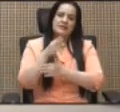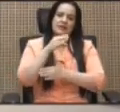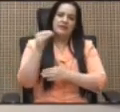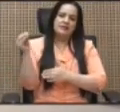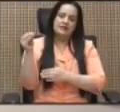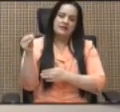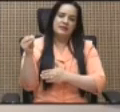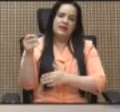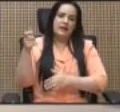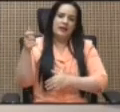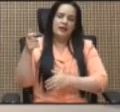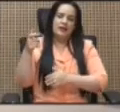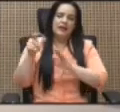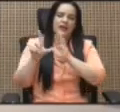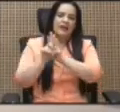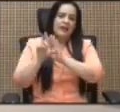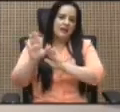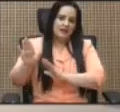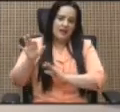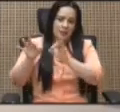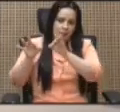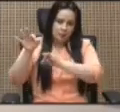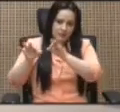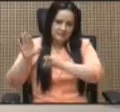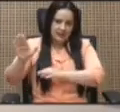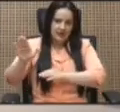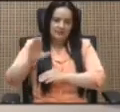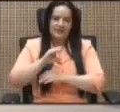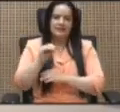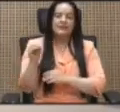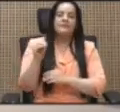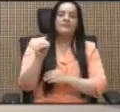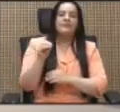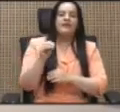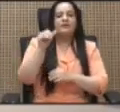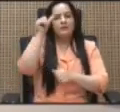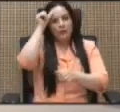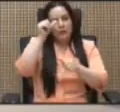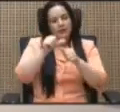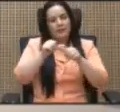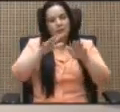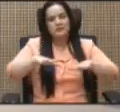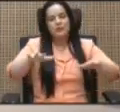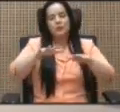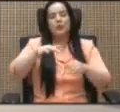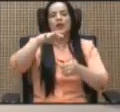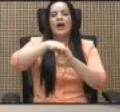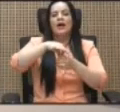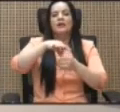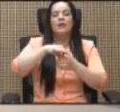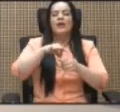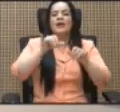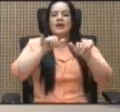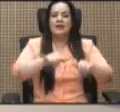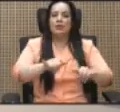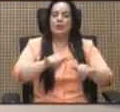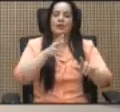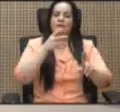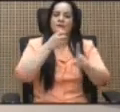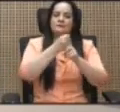Recordemos que el sector agro, más que quedar impactado por la pandemia, es el más vulnerable